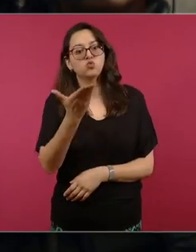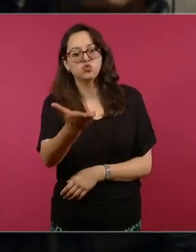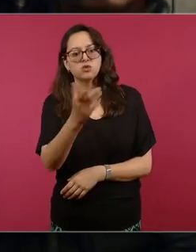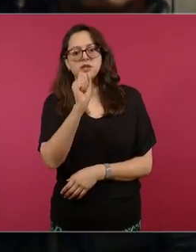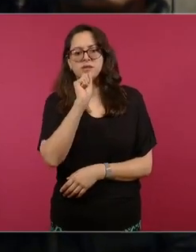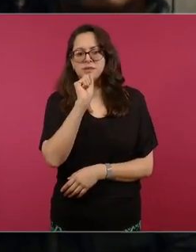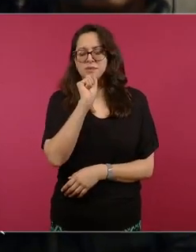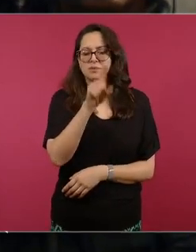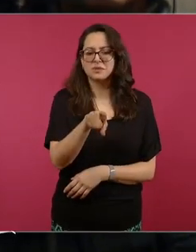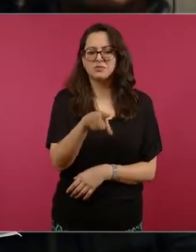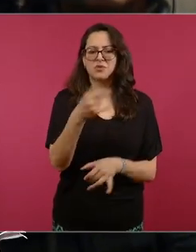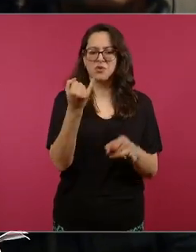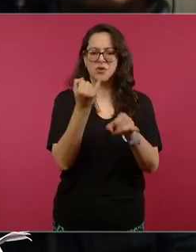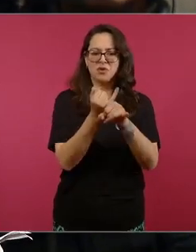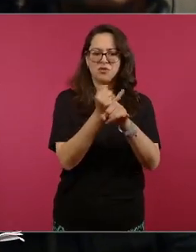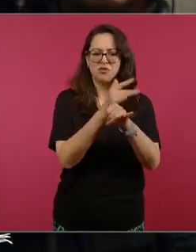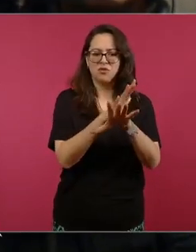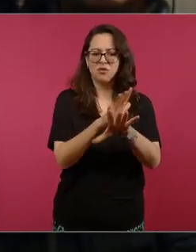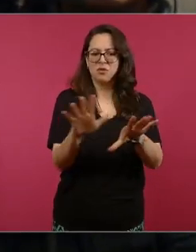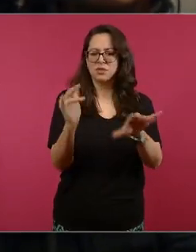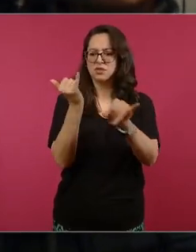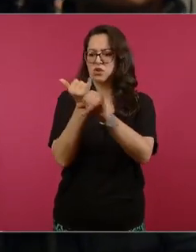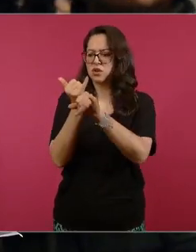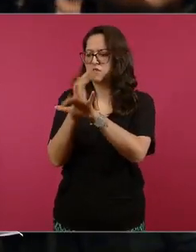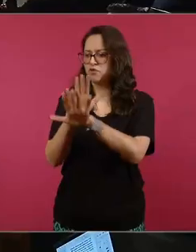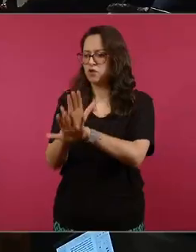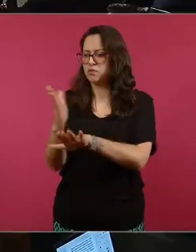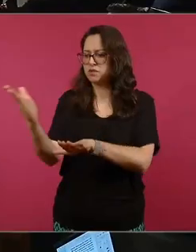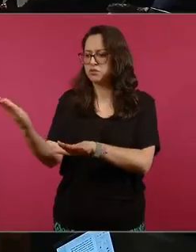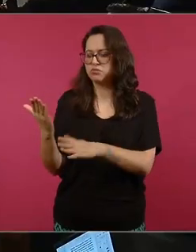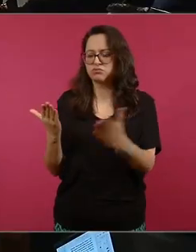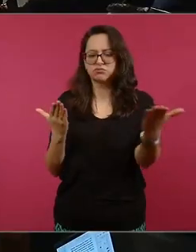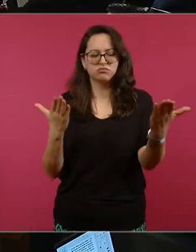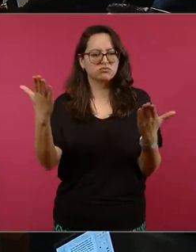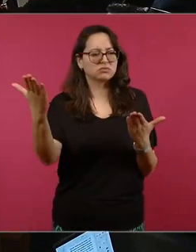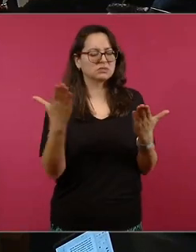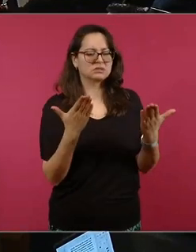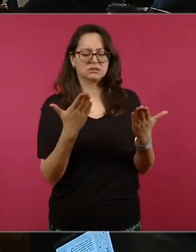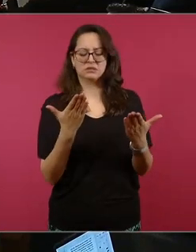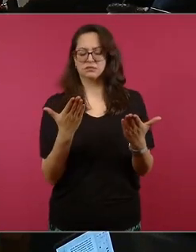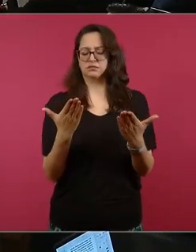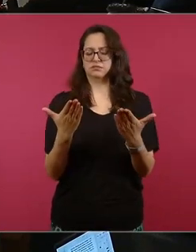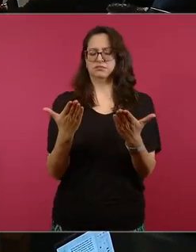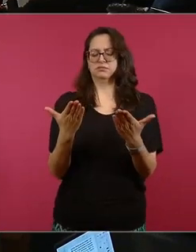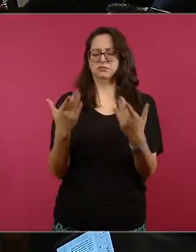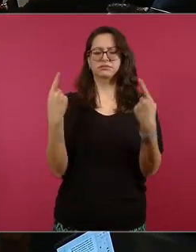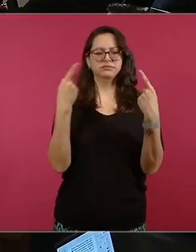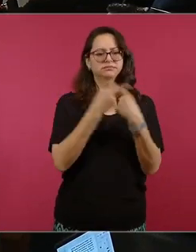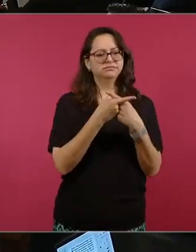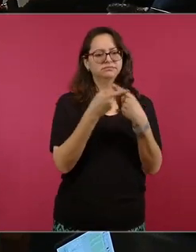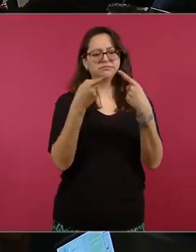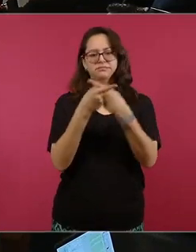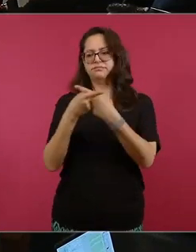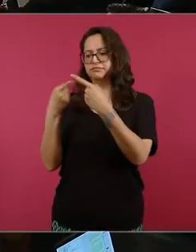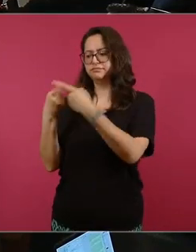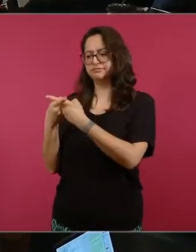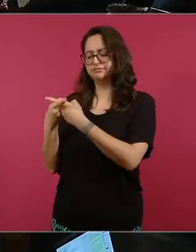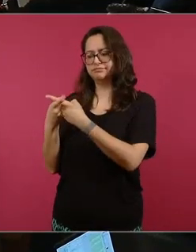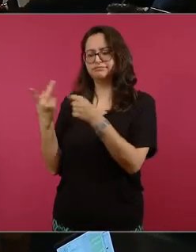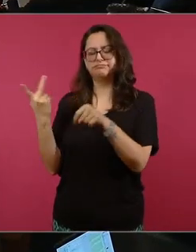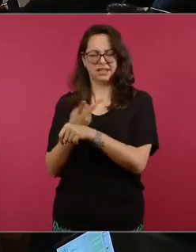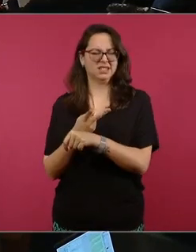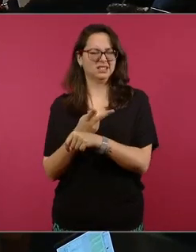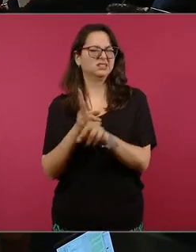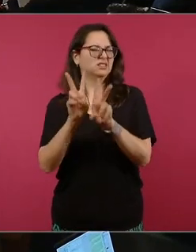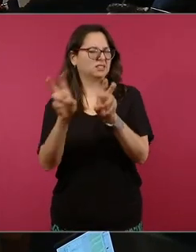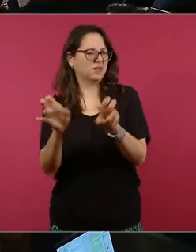distintas sobre las deudas del grupo salinas que preside el concesionario Ricardo Salinas